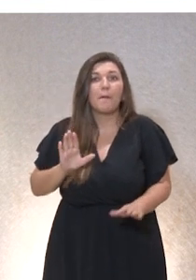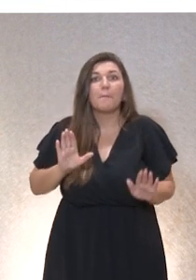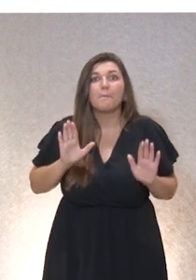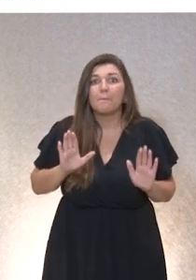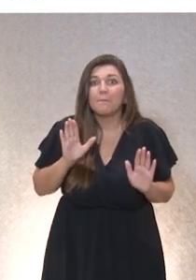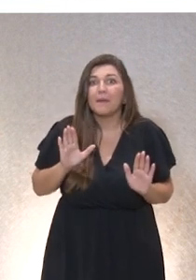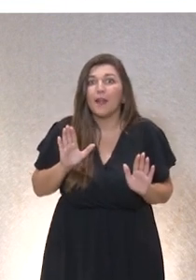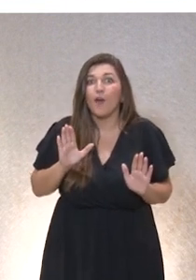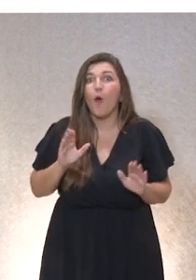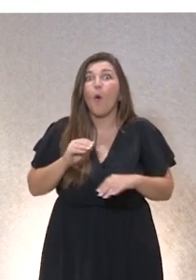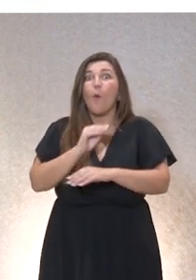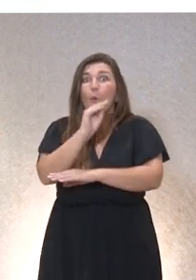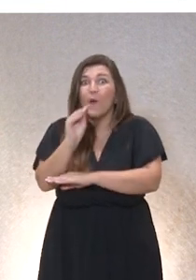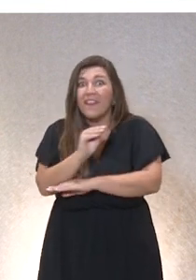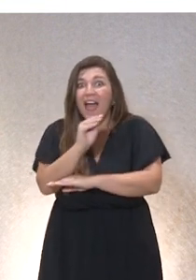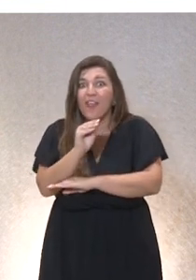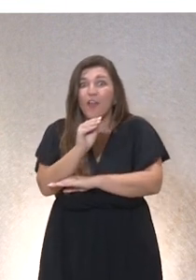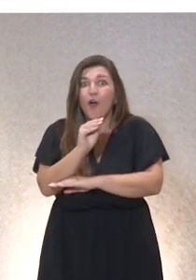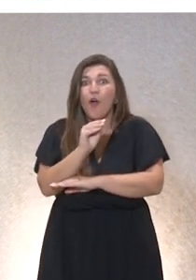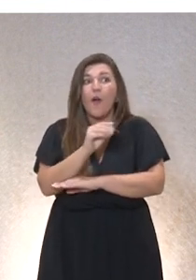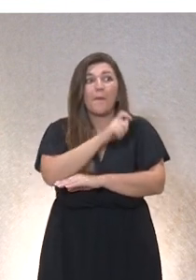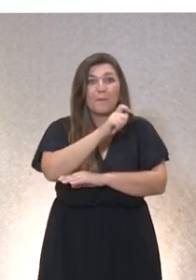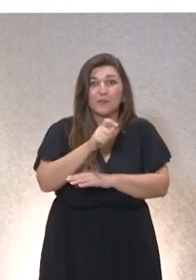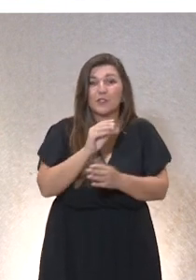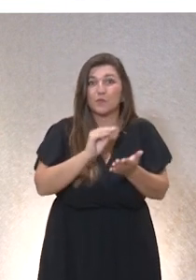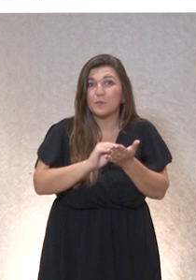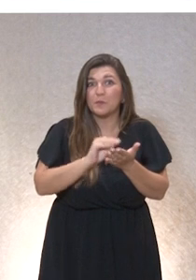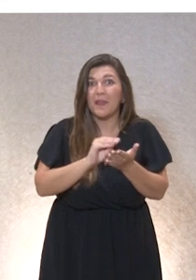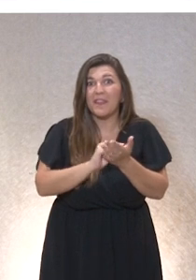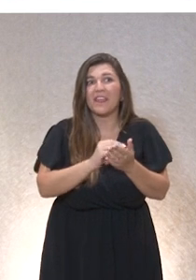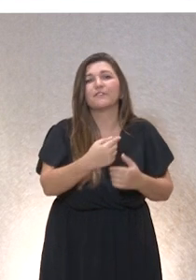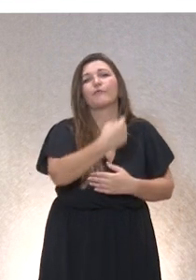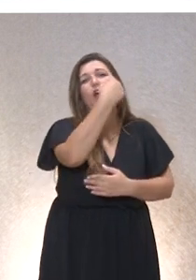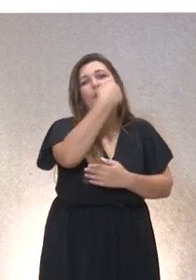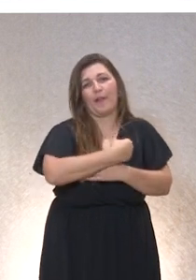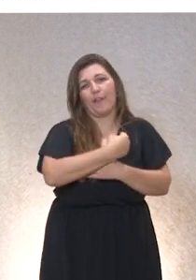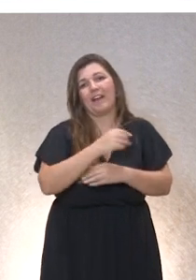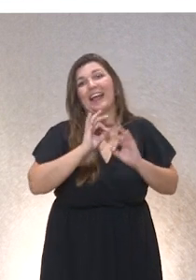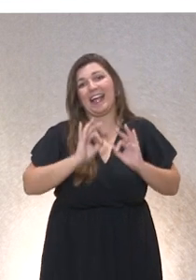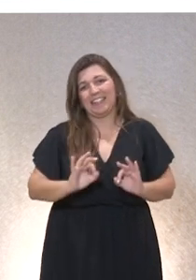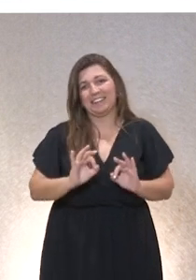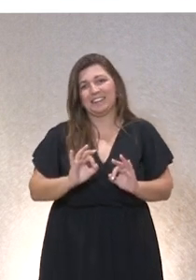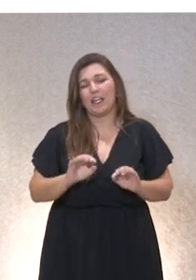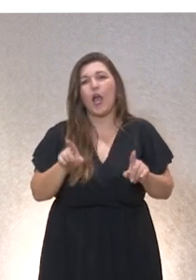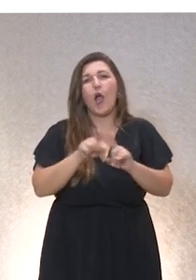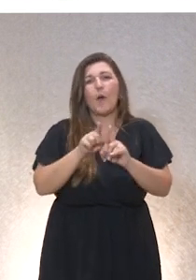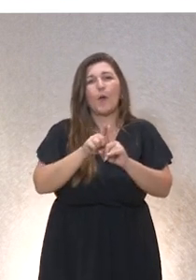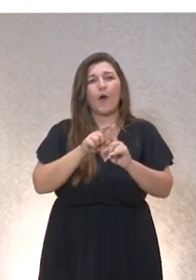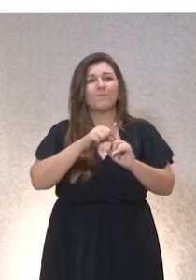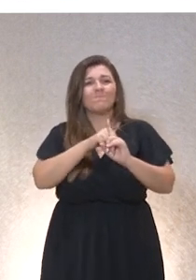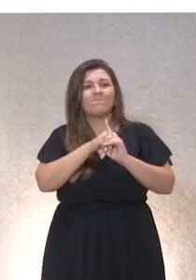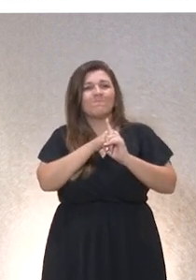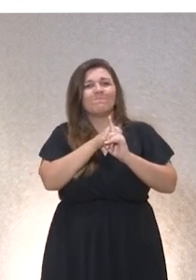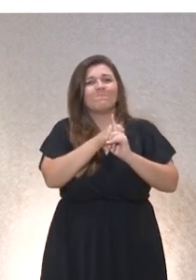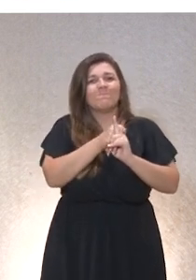cuidar es una obligación, es decir, una forzosidad que